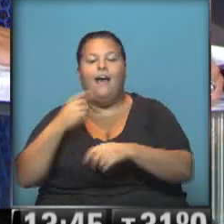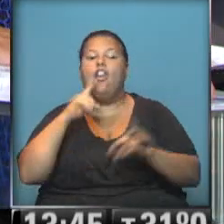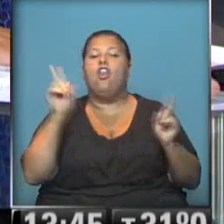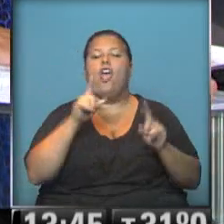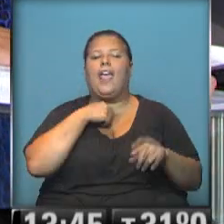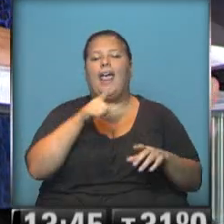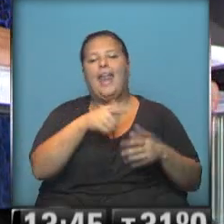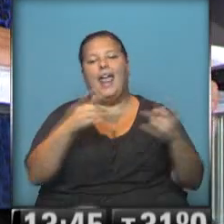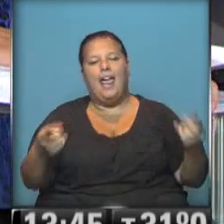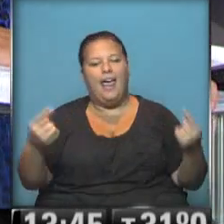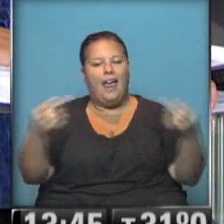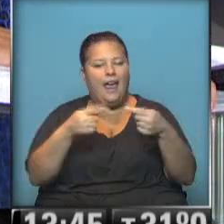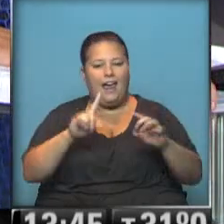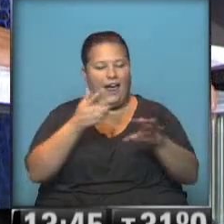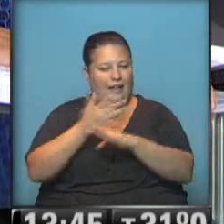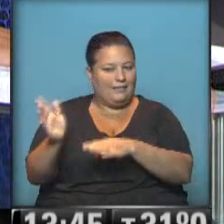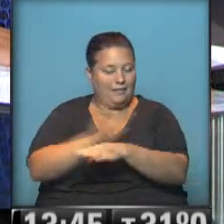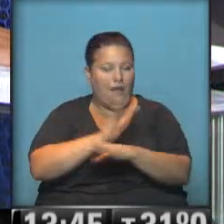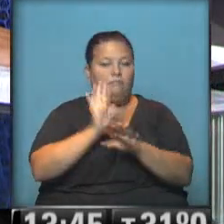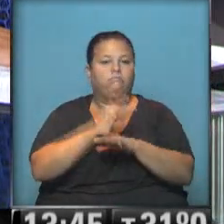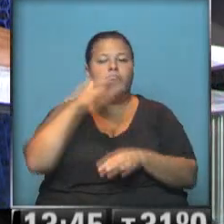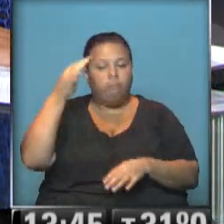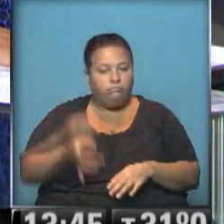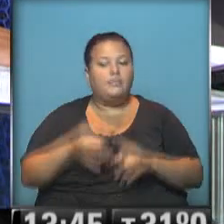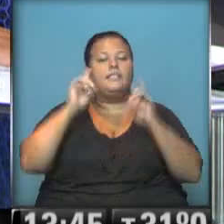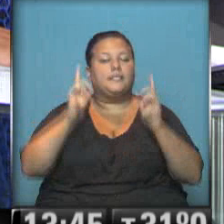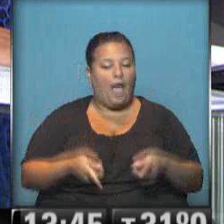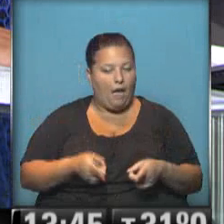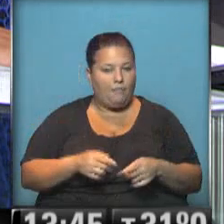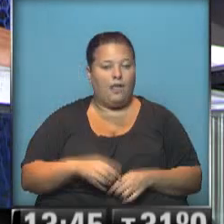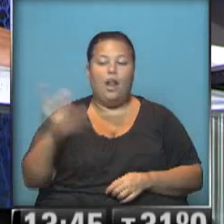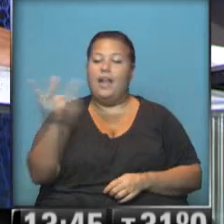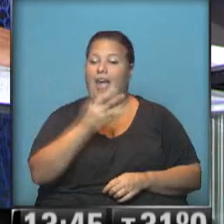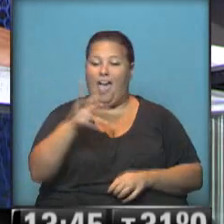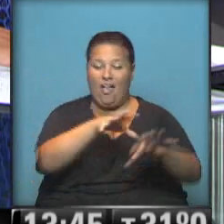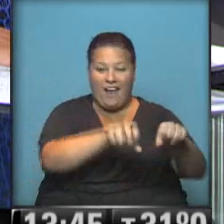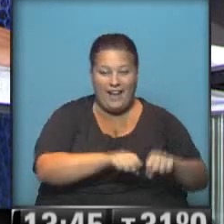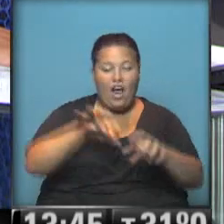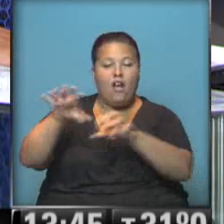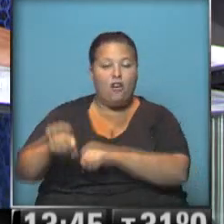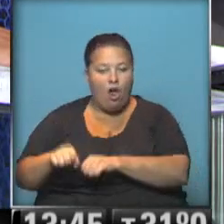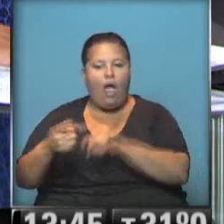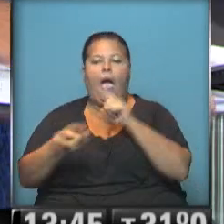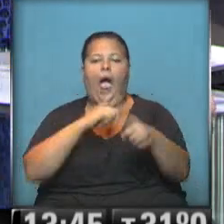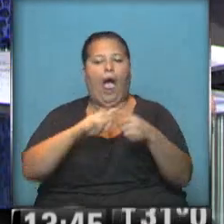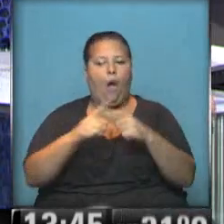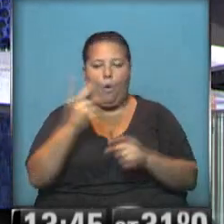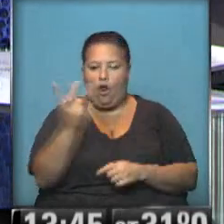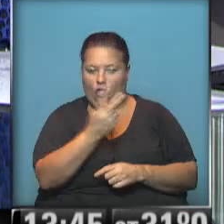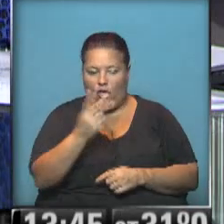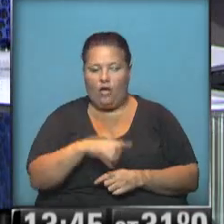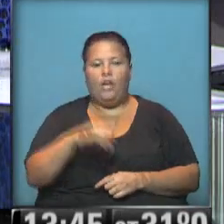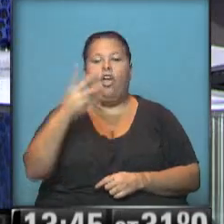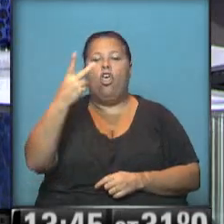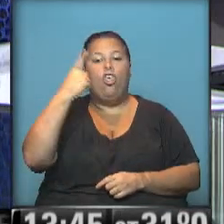rehenes vinculada con la otra. Estaría confirmando también que ambas tomas de rehenes tenían una coordinación entre sí. 48